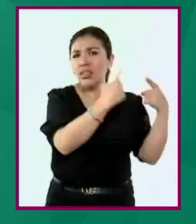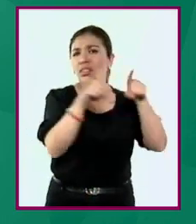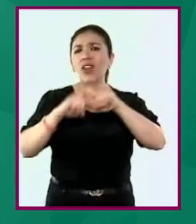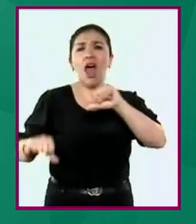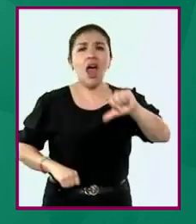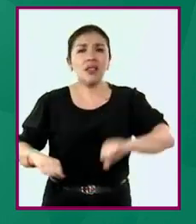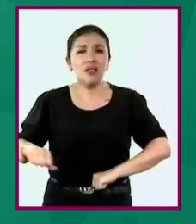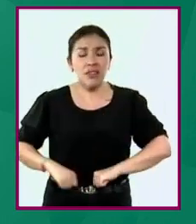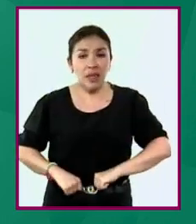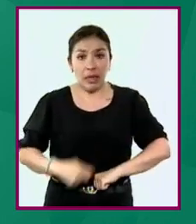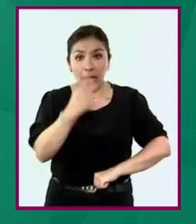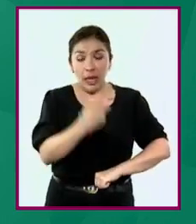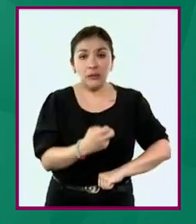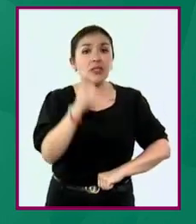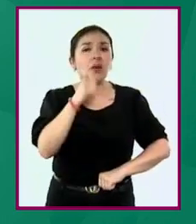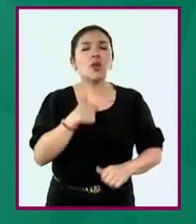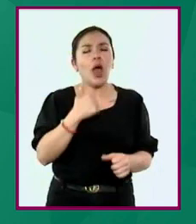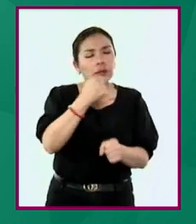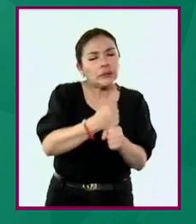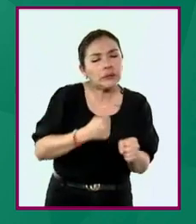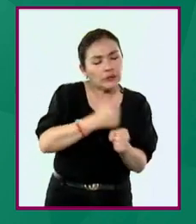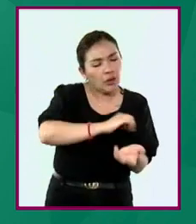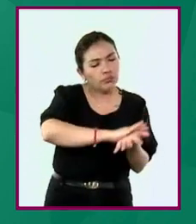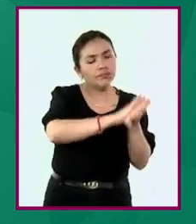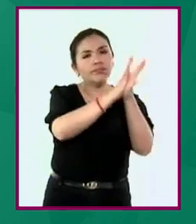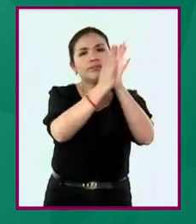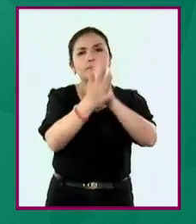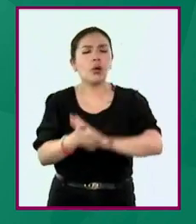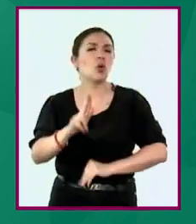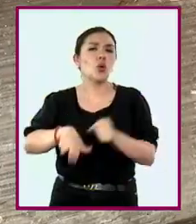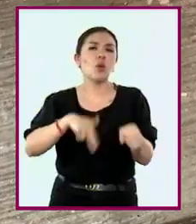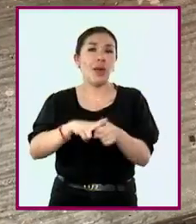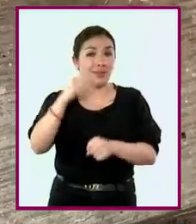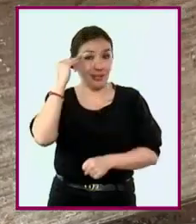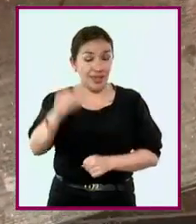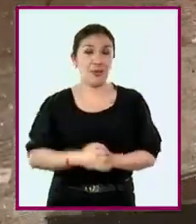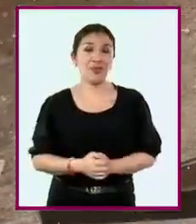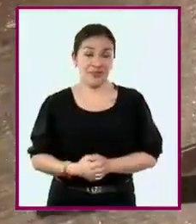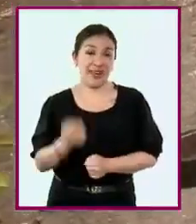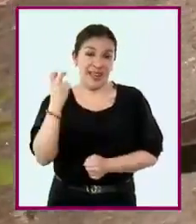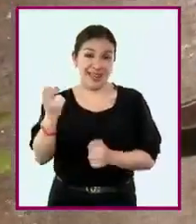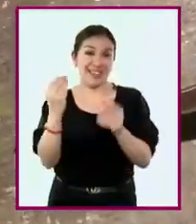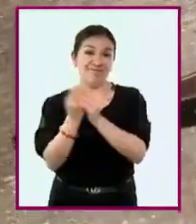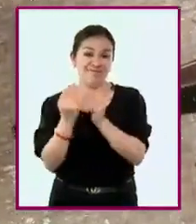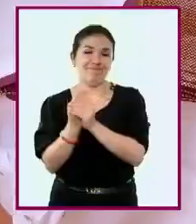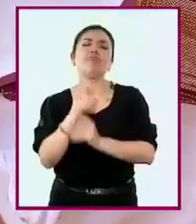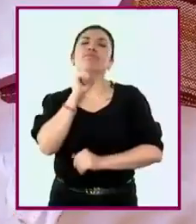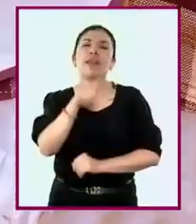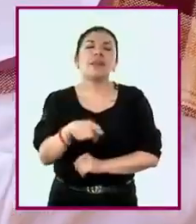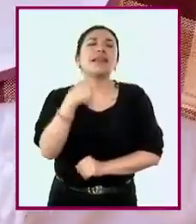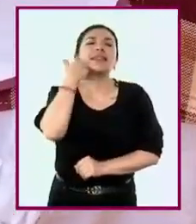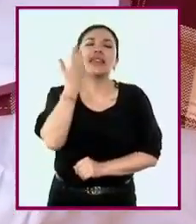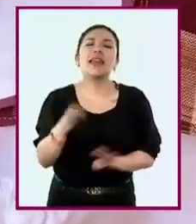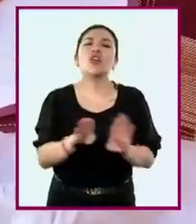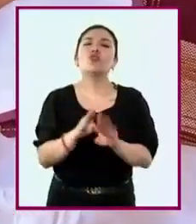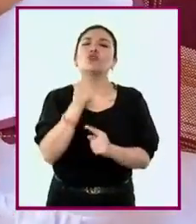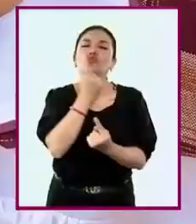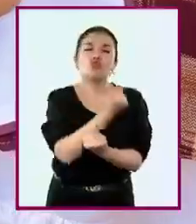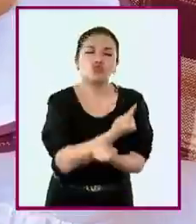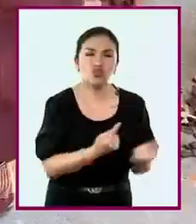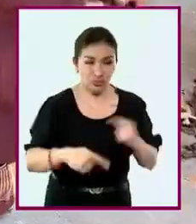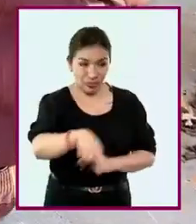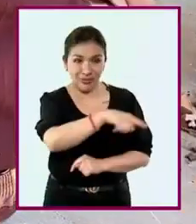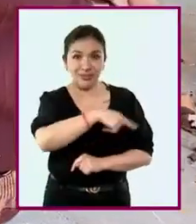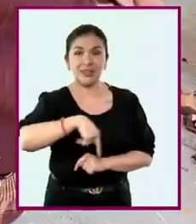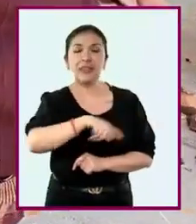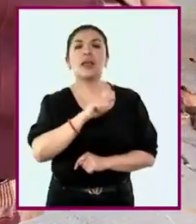actividades y que la transformamos a través del tiempo. Este campo formativo también pretende que las